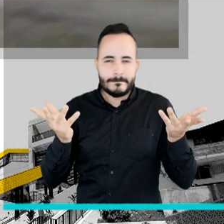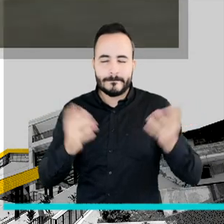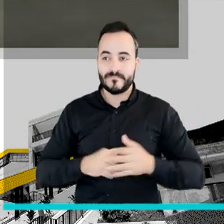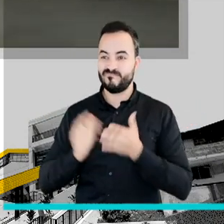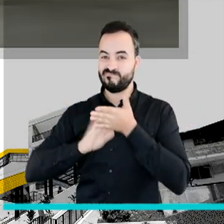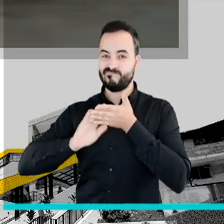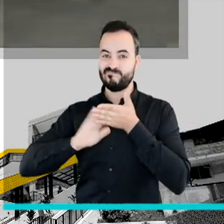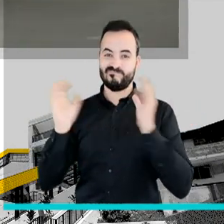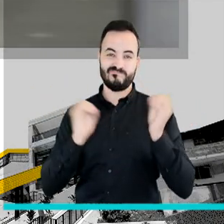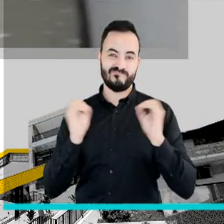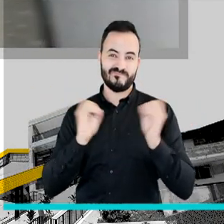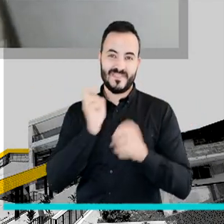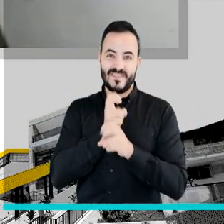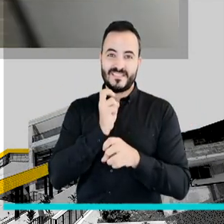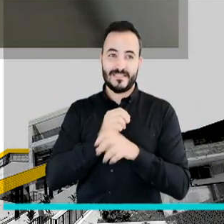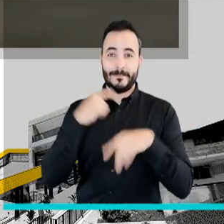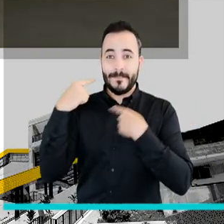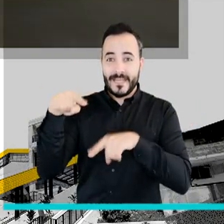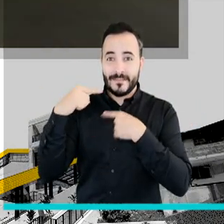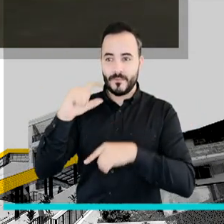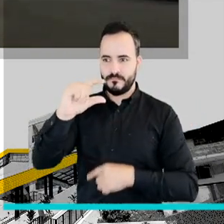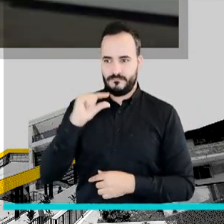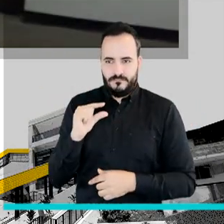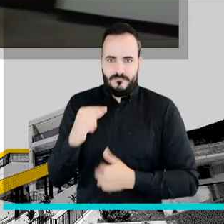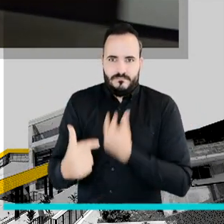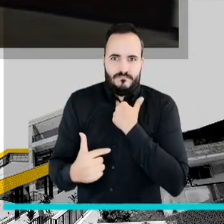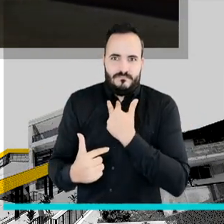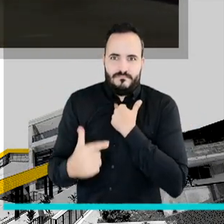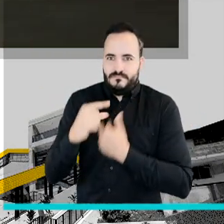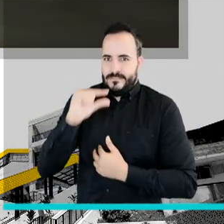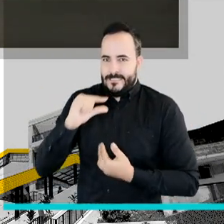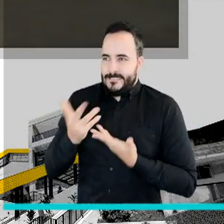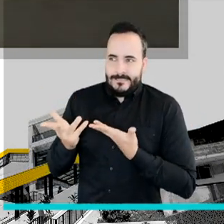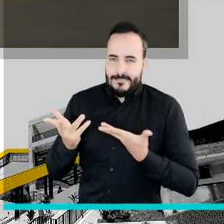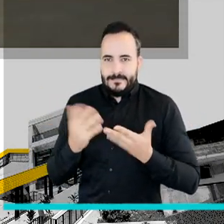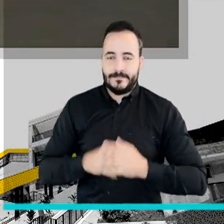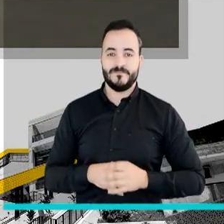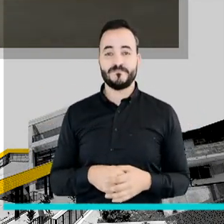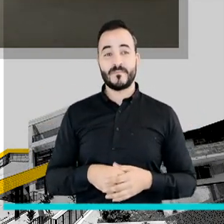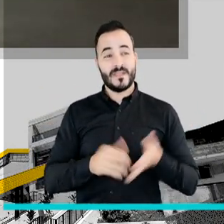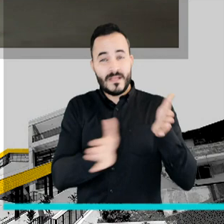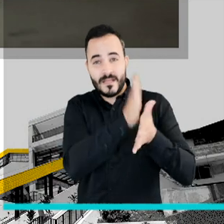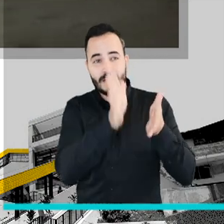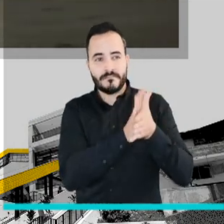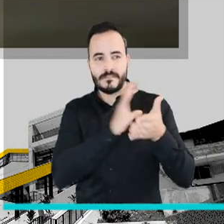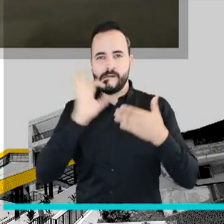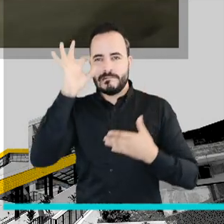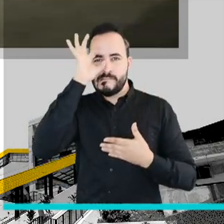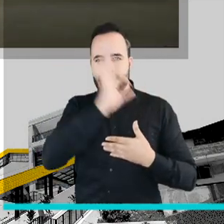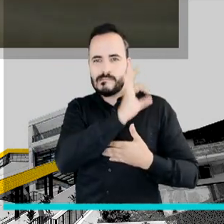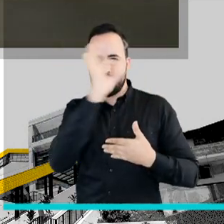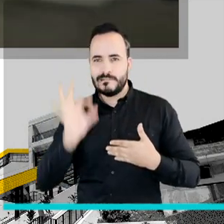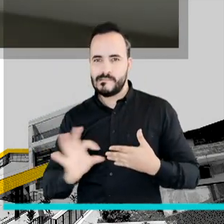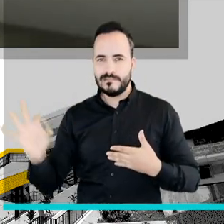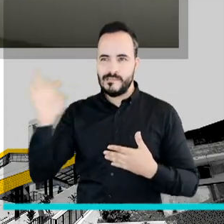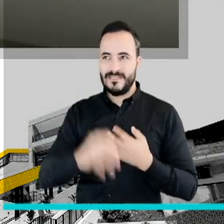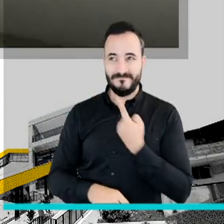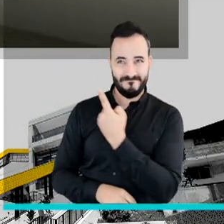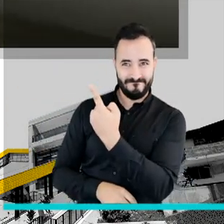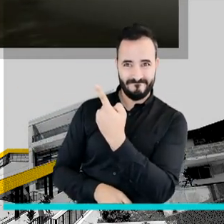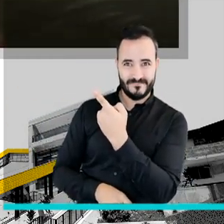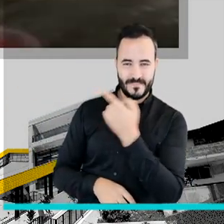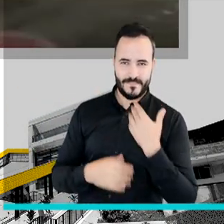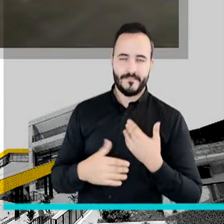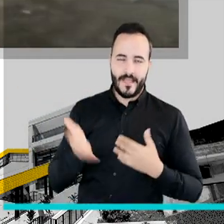porque mi esposo ganó un mínimo y entonces la plata no alcanza. El cemento estaba muy huecudo, más que todo acá en el